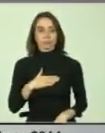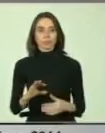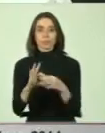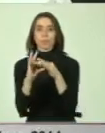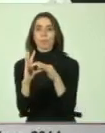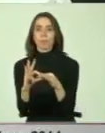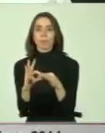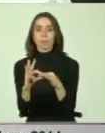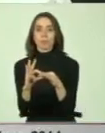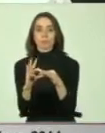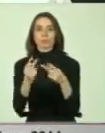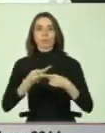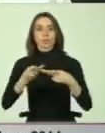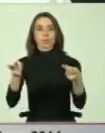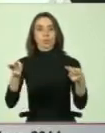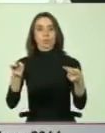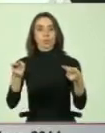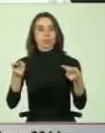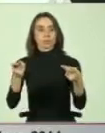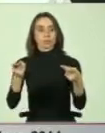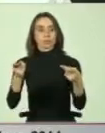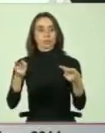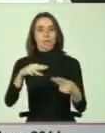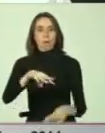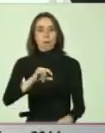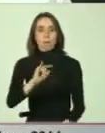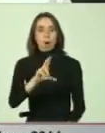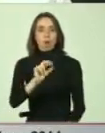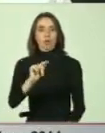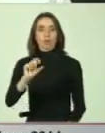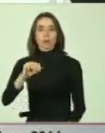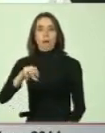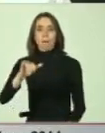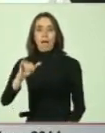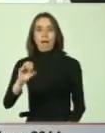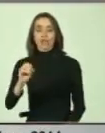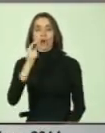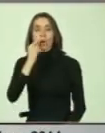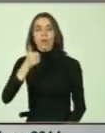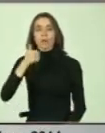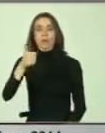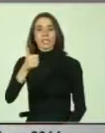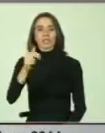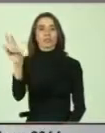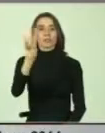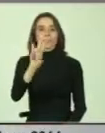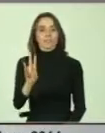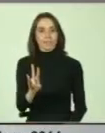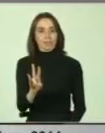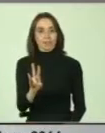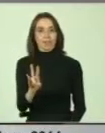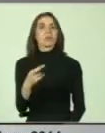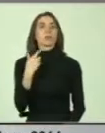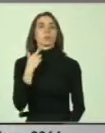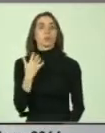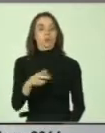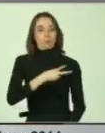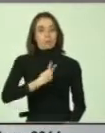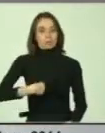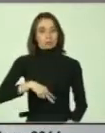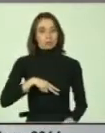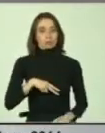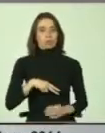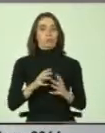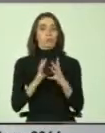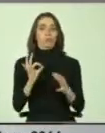agradecer públicamente a Mauro Tamayo, director del Servicio Nacional de Discapacidad, porque para nosotros fue